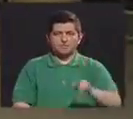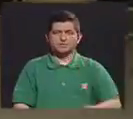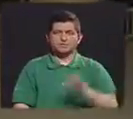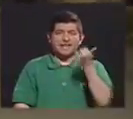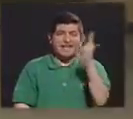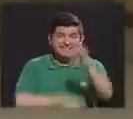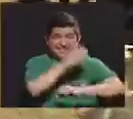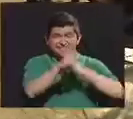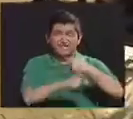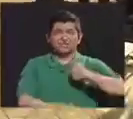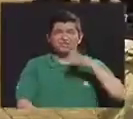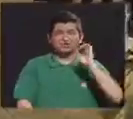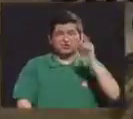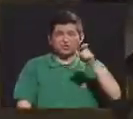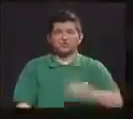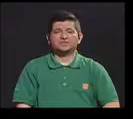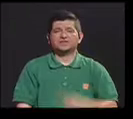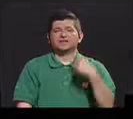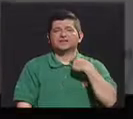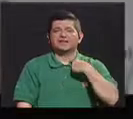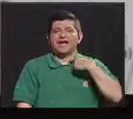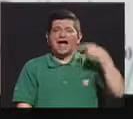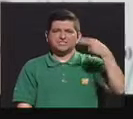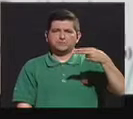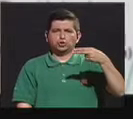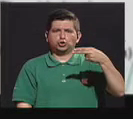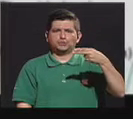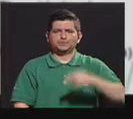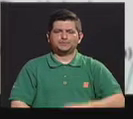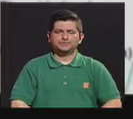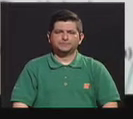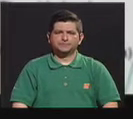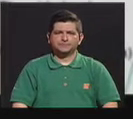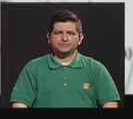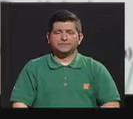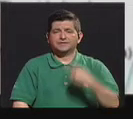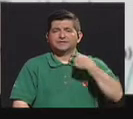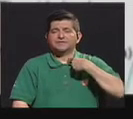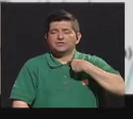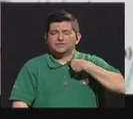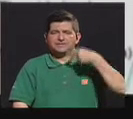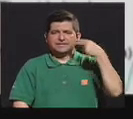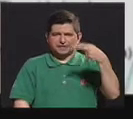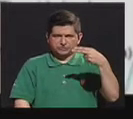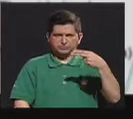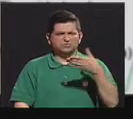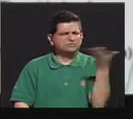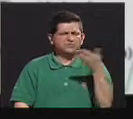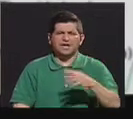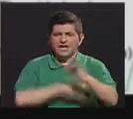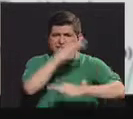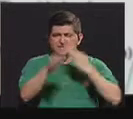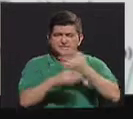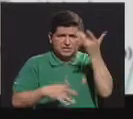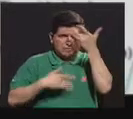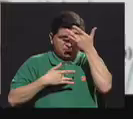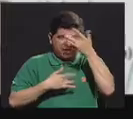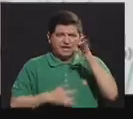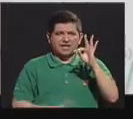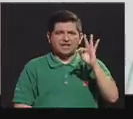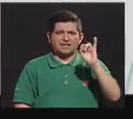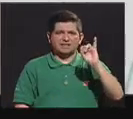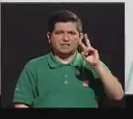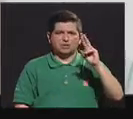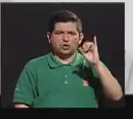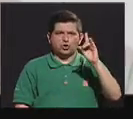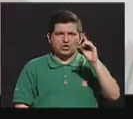diagnosticada con tiroiditis de Hashimoto. La tiroiditis Hashimoto es uno de los tipos de enfermedad tiroidea que se